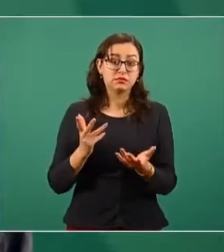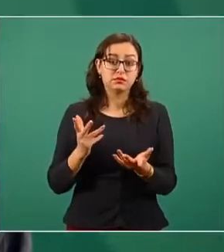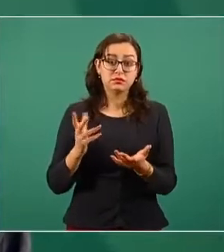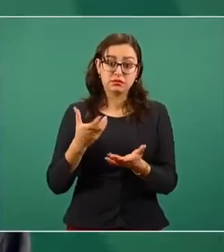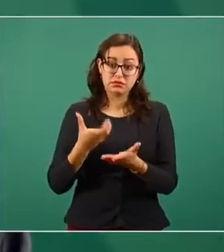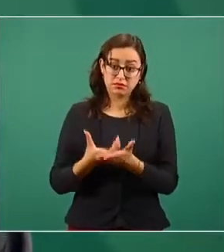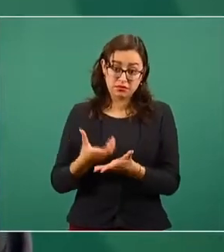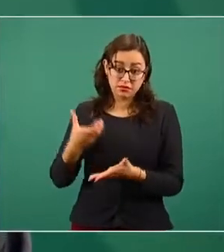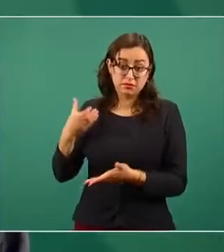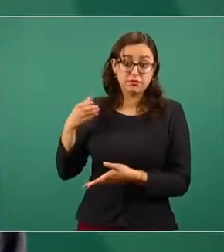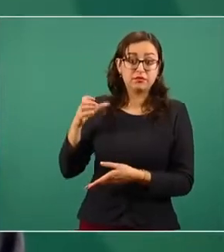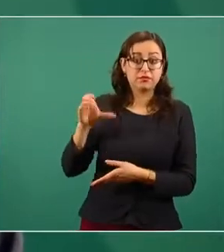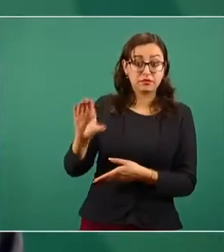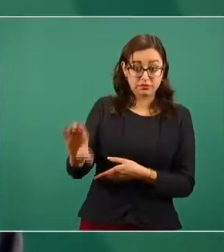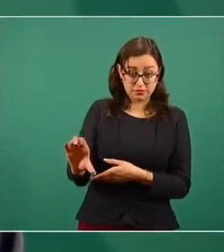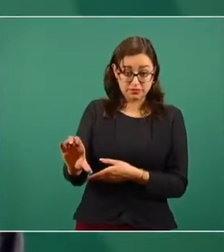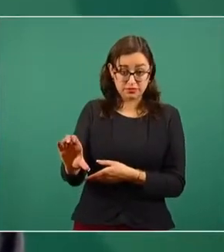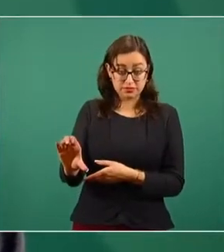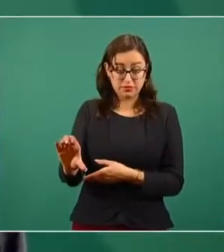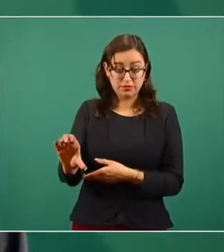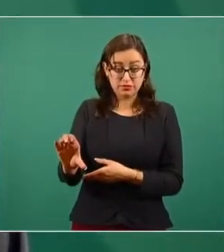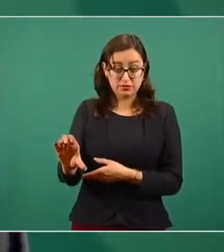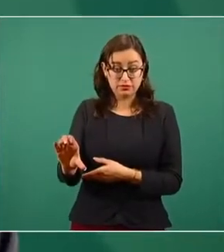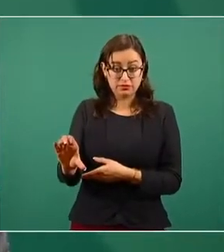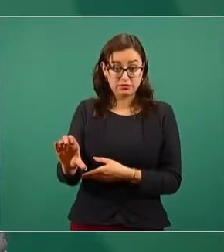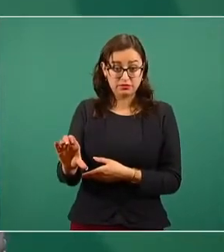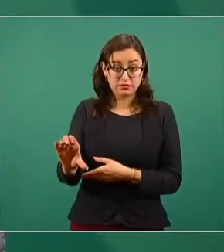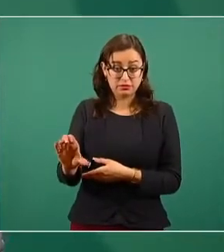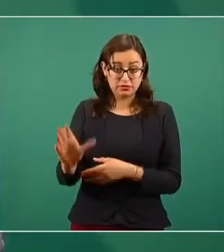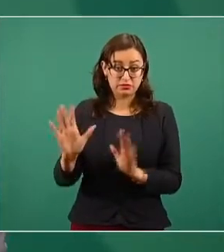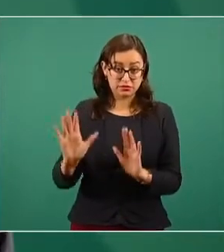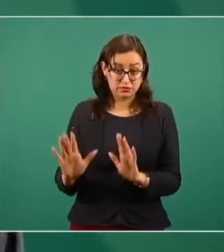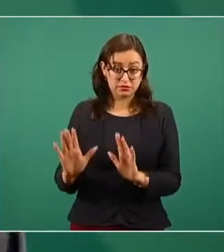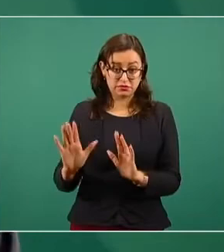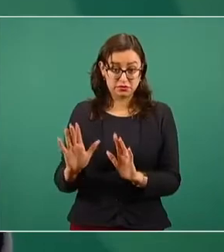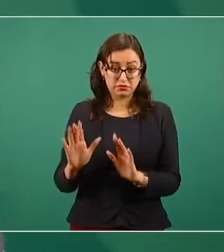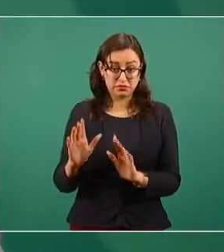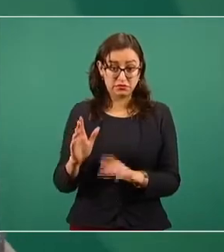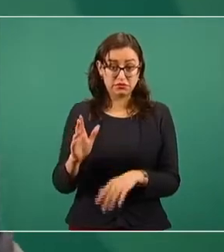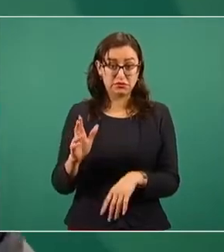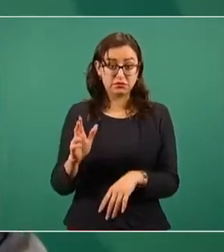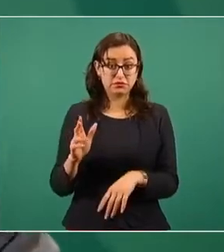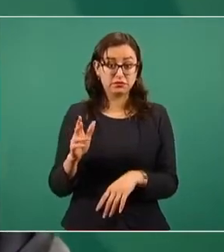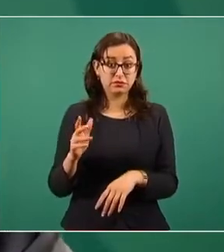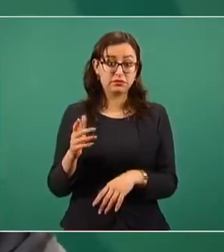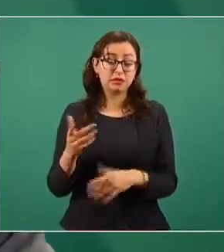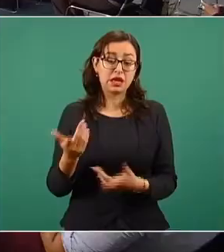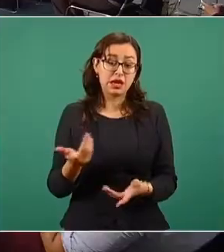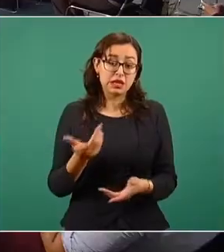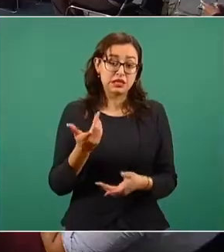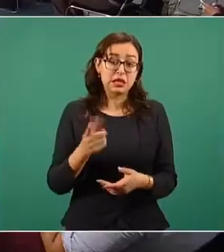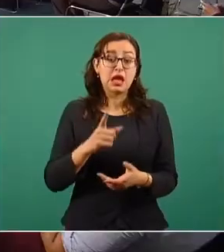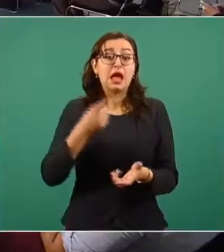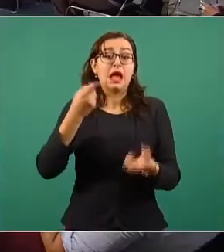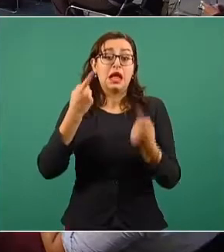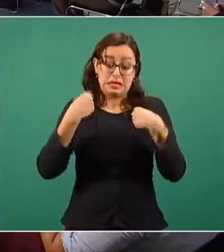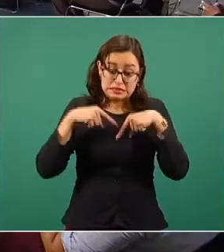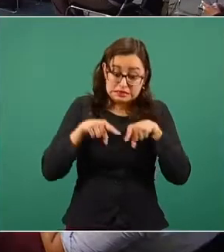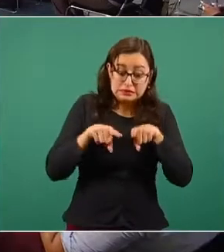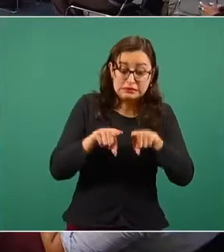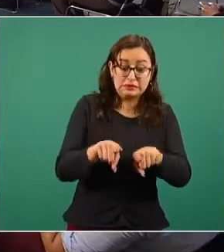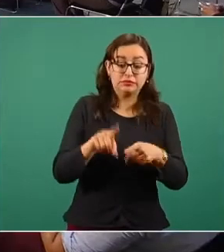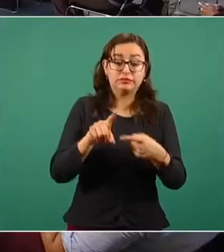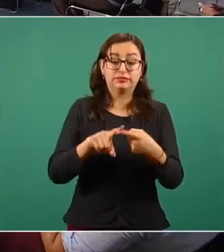desembolso conforme a ese contrato. Para ello, la Secretaría de